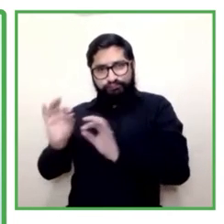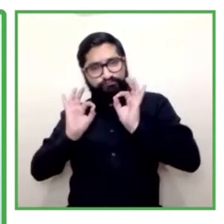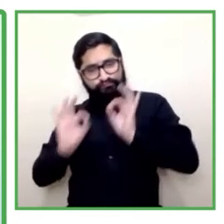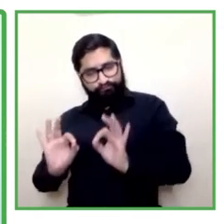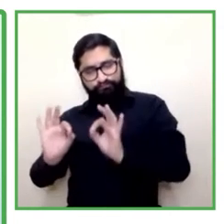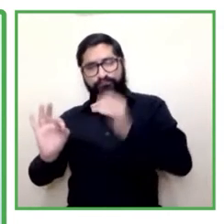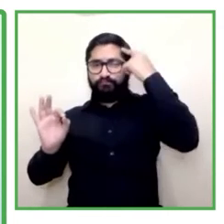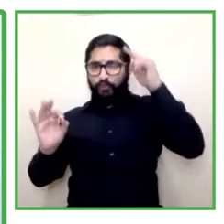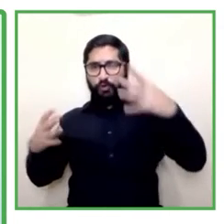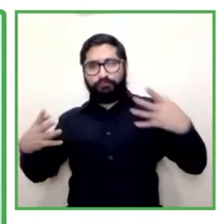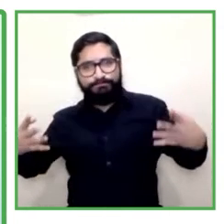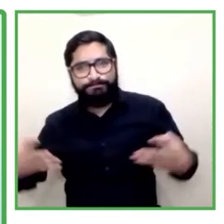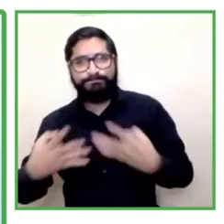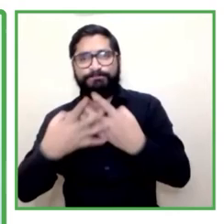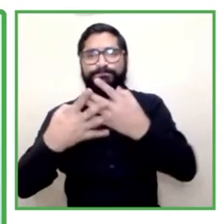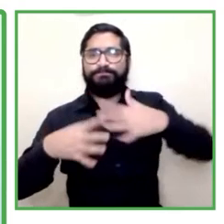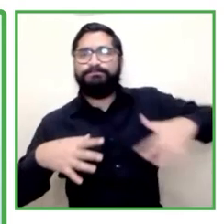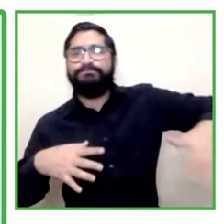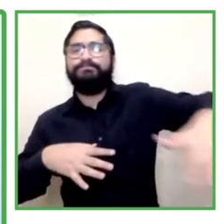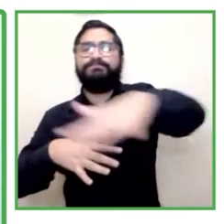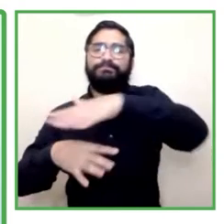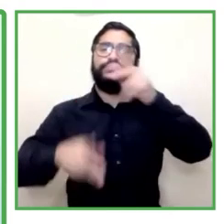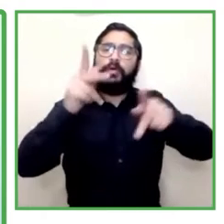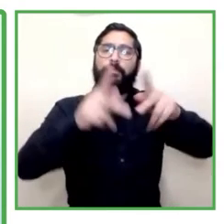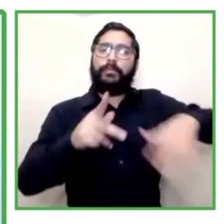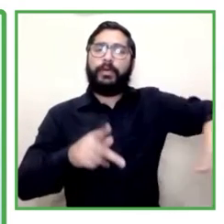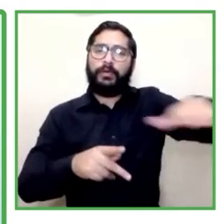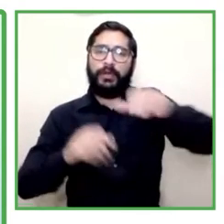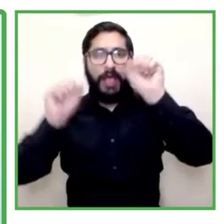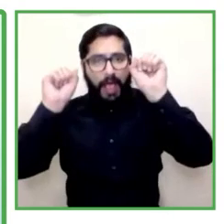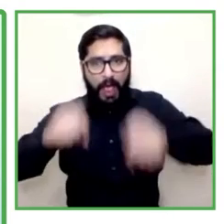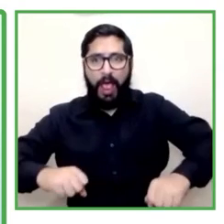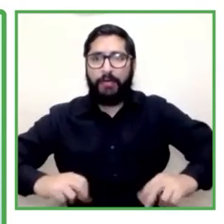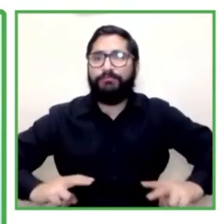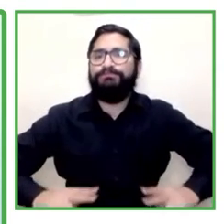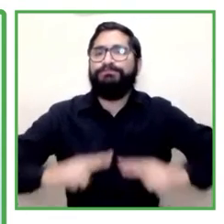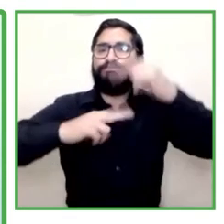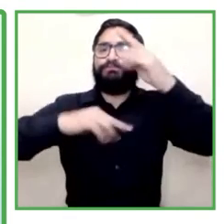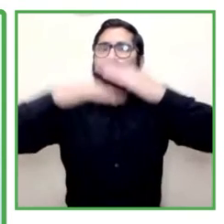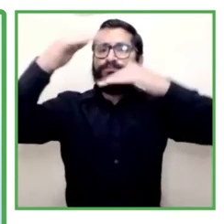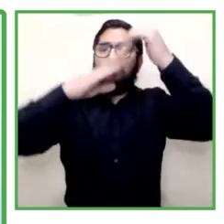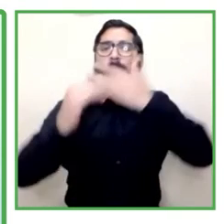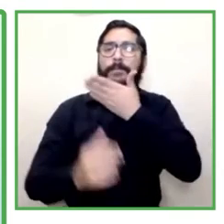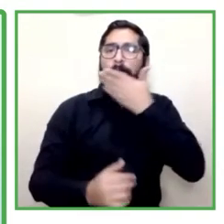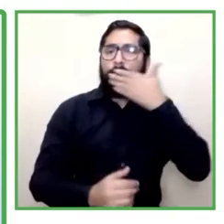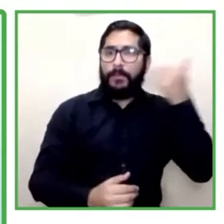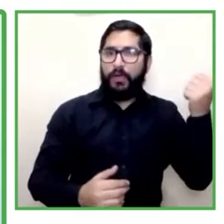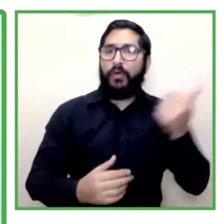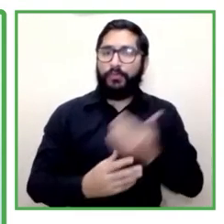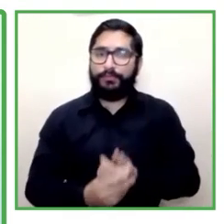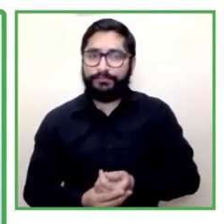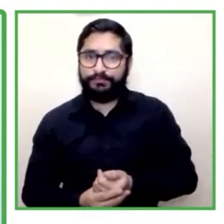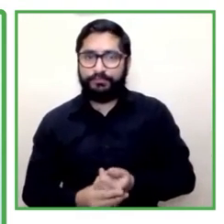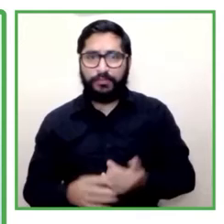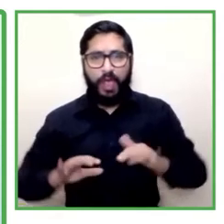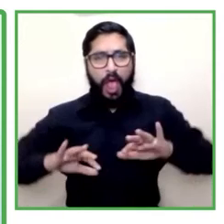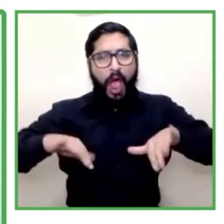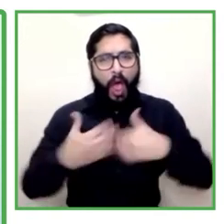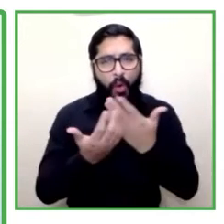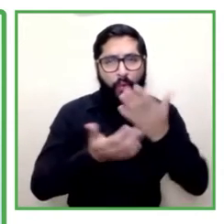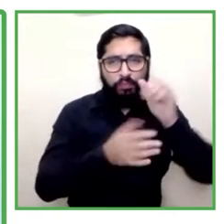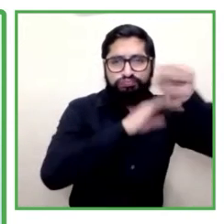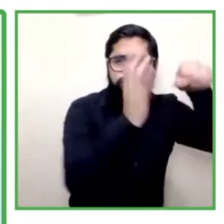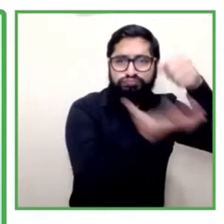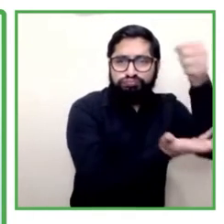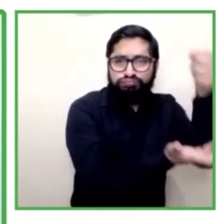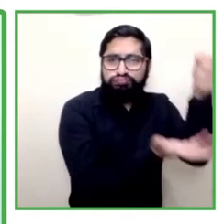significado crear comunidad. Ahora, respecto de la financiamiento y la sustentabilidad del programa, este